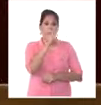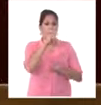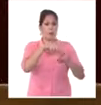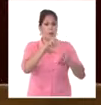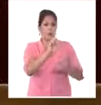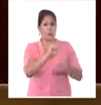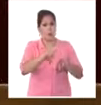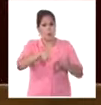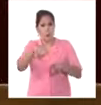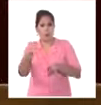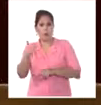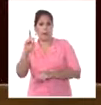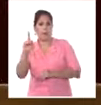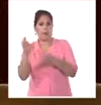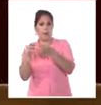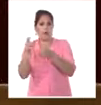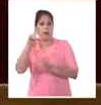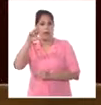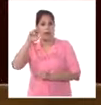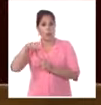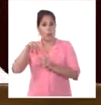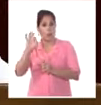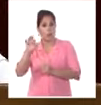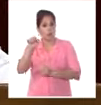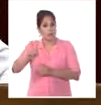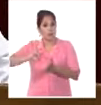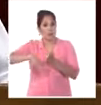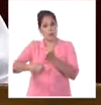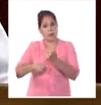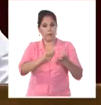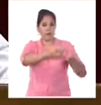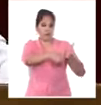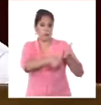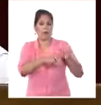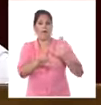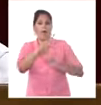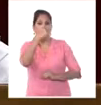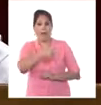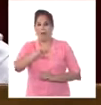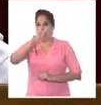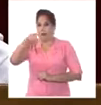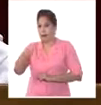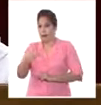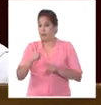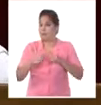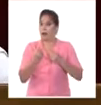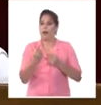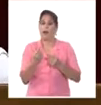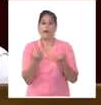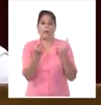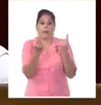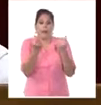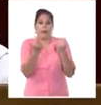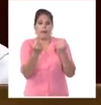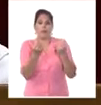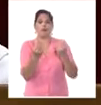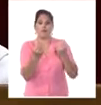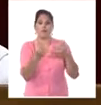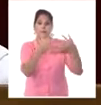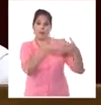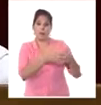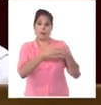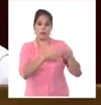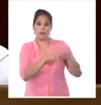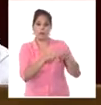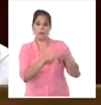y un demócrata después, Bill Clinton, quienes firmaron respectivamente las leyes para ganar los votos y el dinero de la derecha de la Florida.